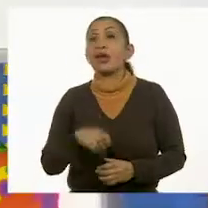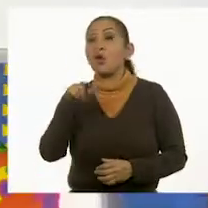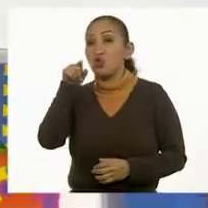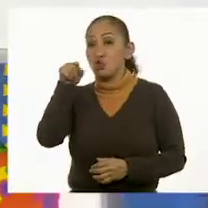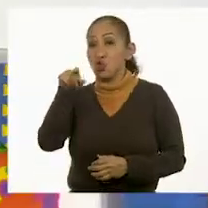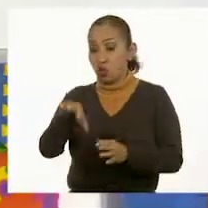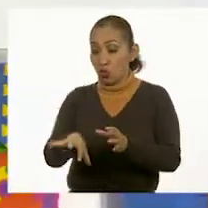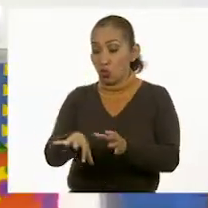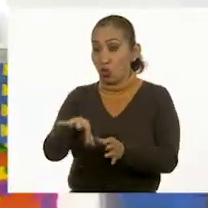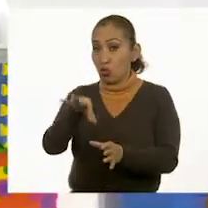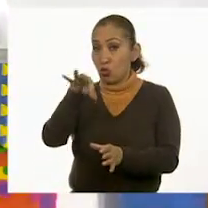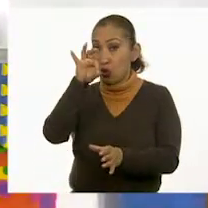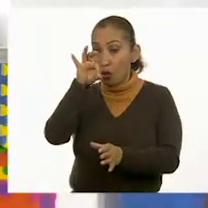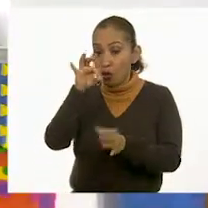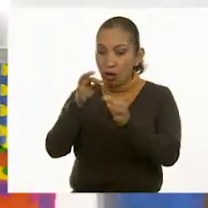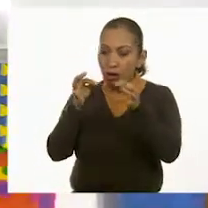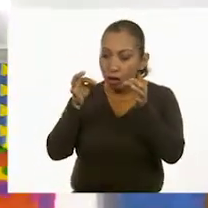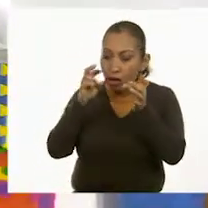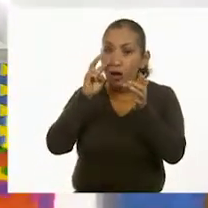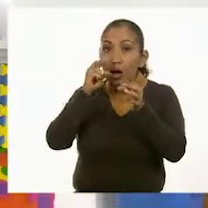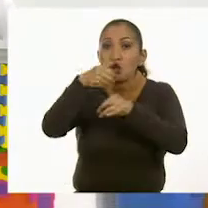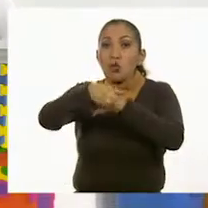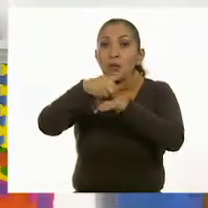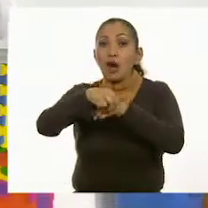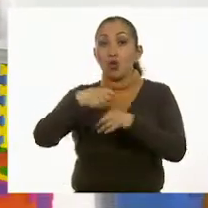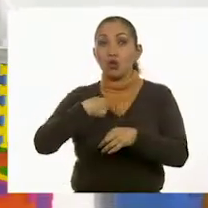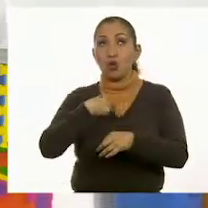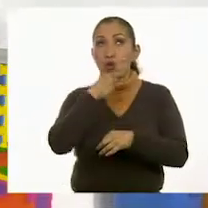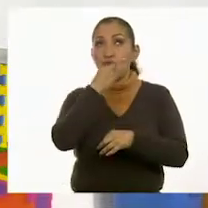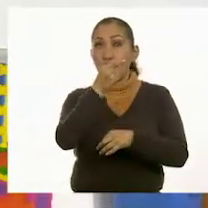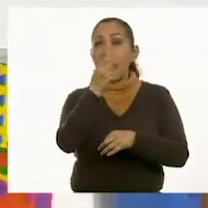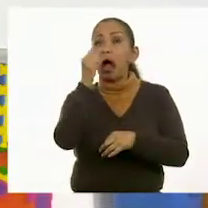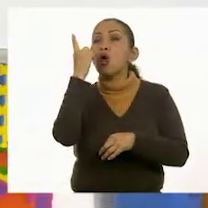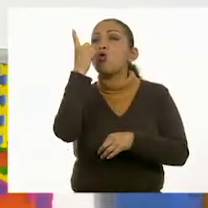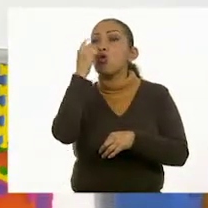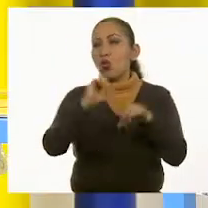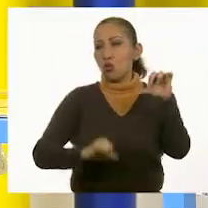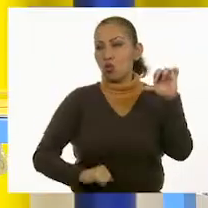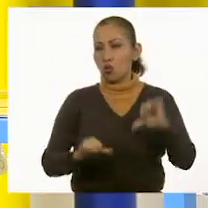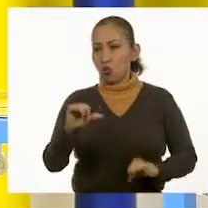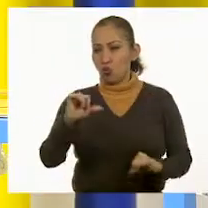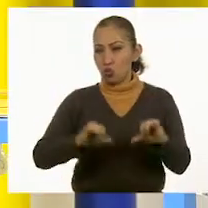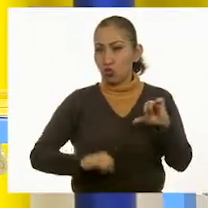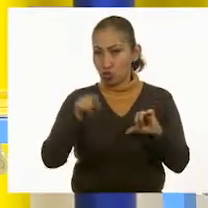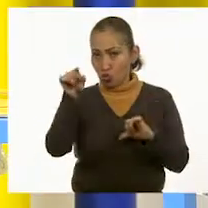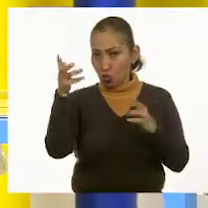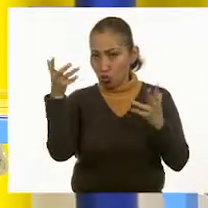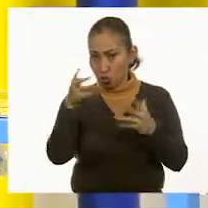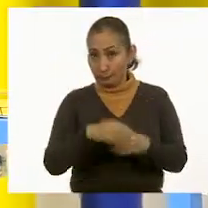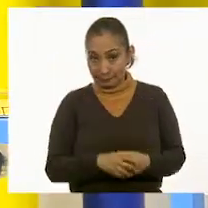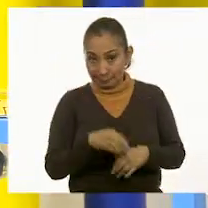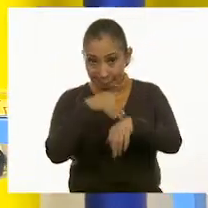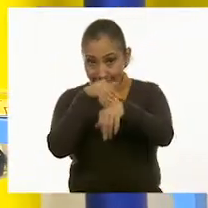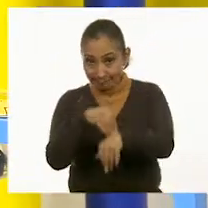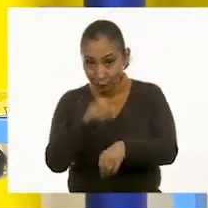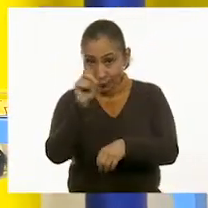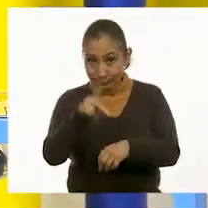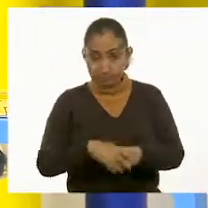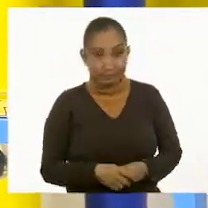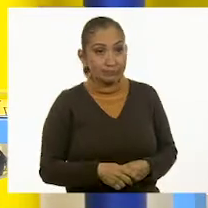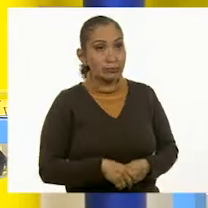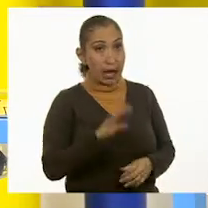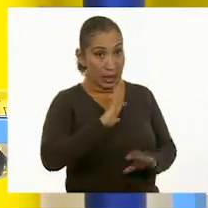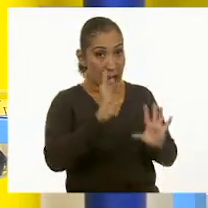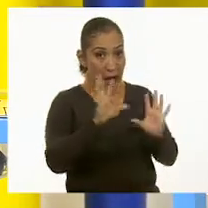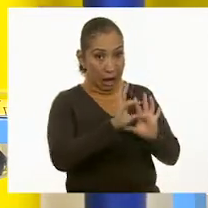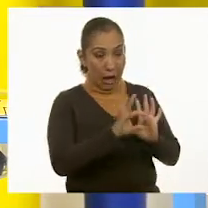vas a tomar un papelito y el número que te salga, yo te voy a indicar una acción que vas a realizar. ¿De acuerdo? ¿Te parece? ver, ¿lo